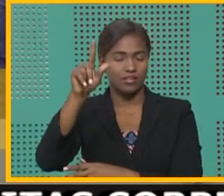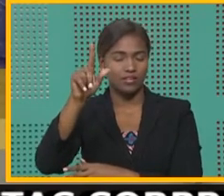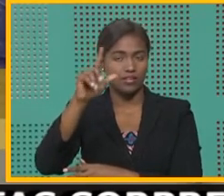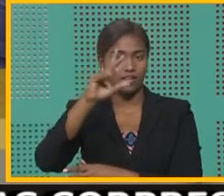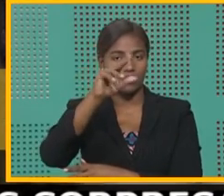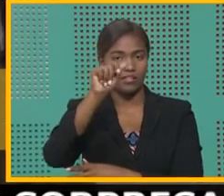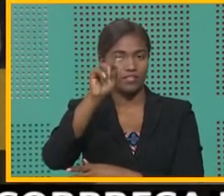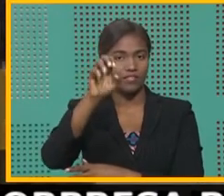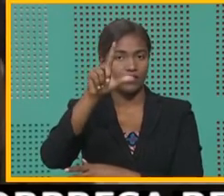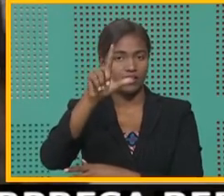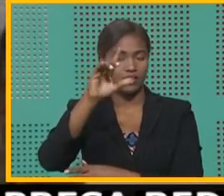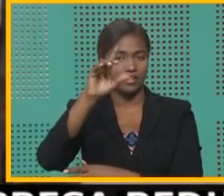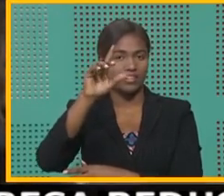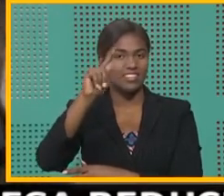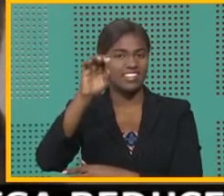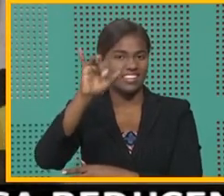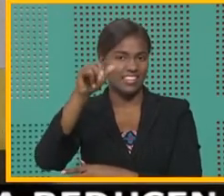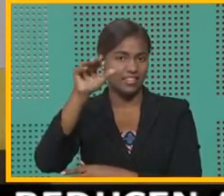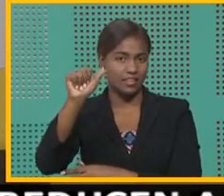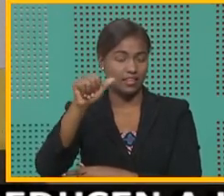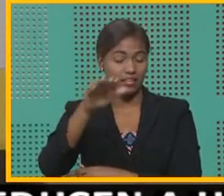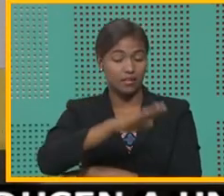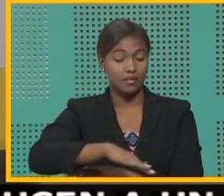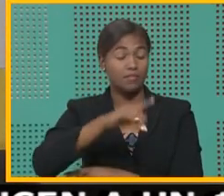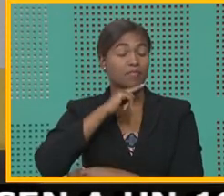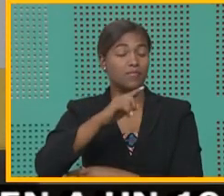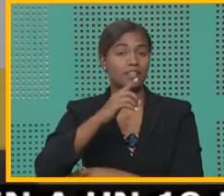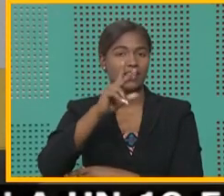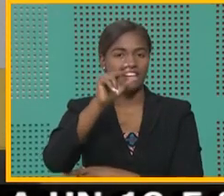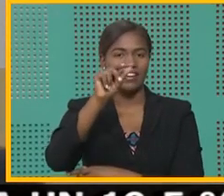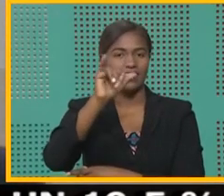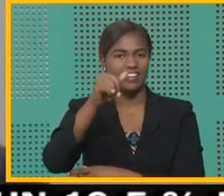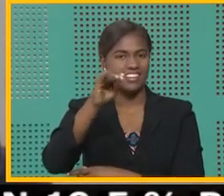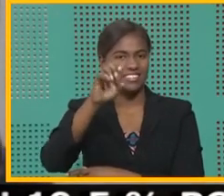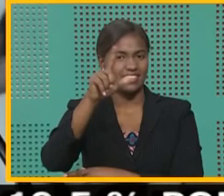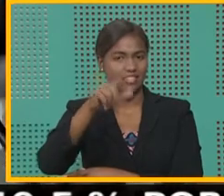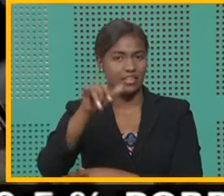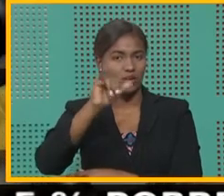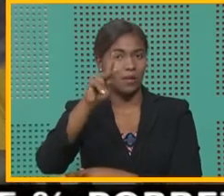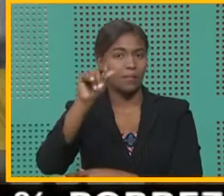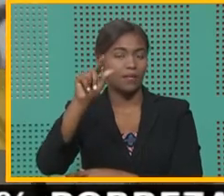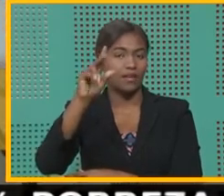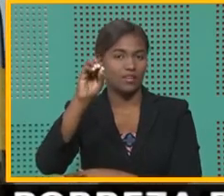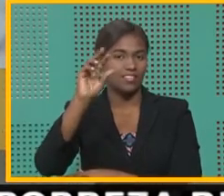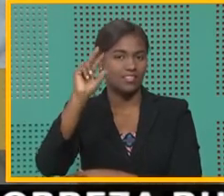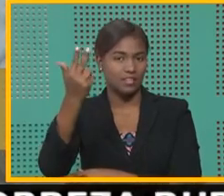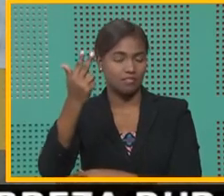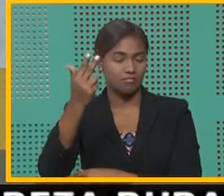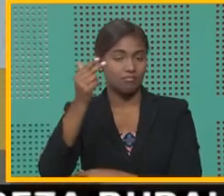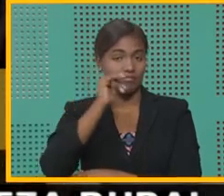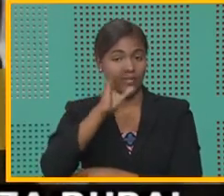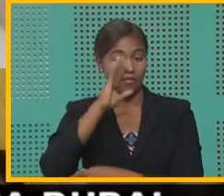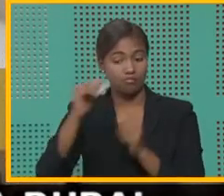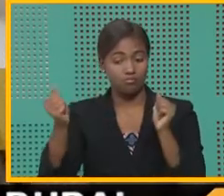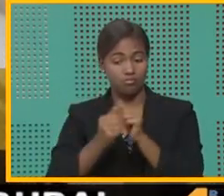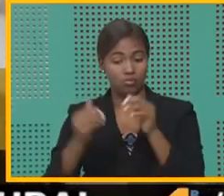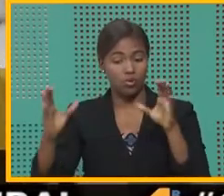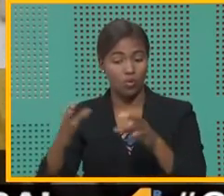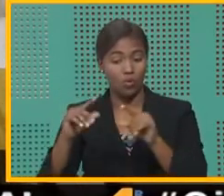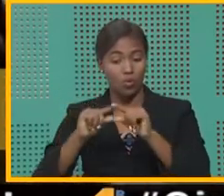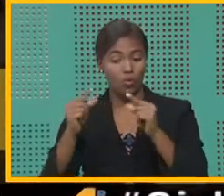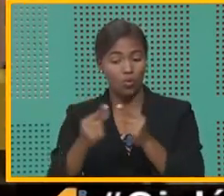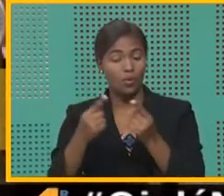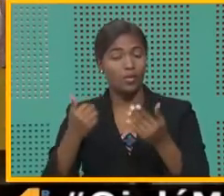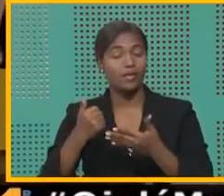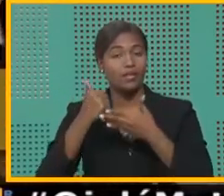y Palotre. Y Quijombo es una recopilación de composiciones mías con el grupo, haciendo fusión de